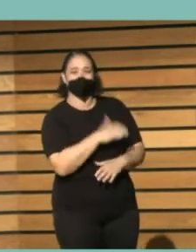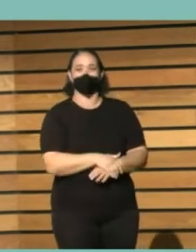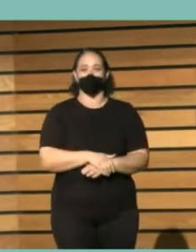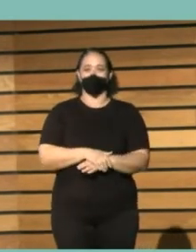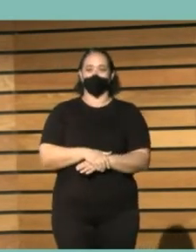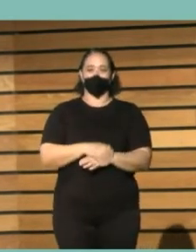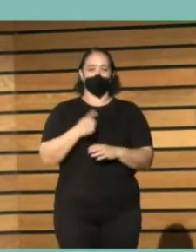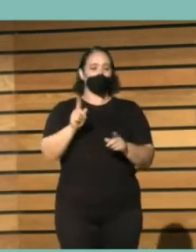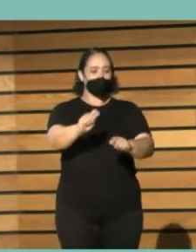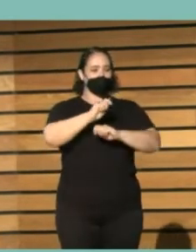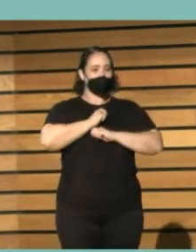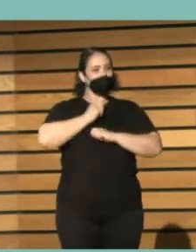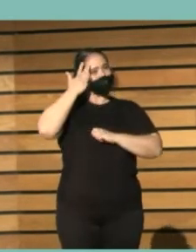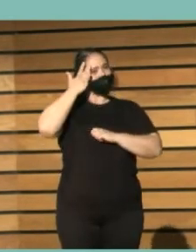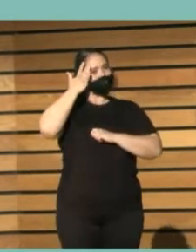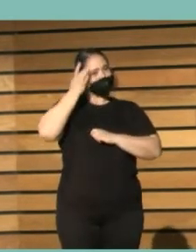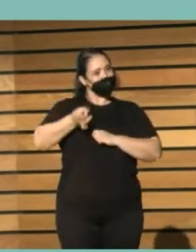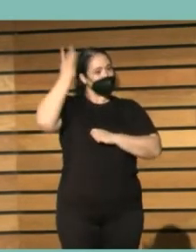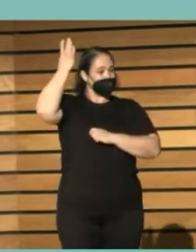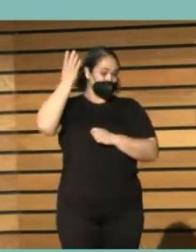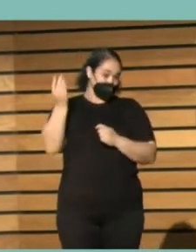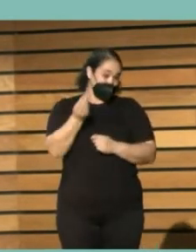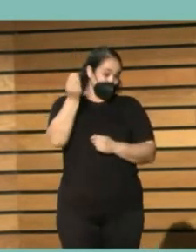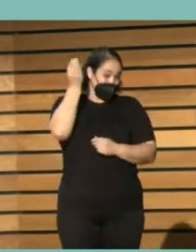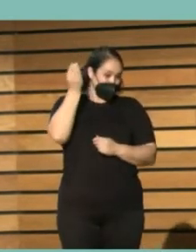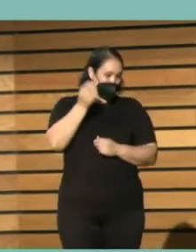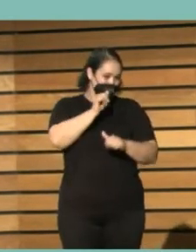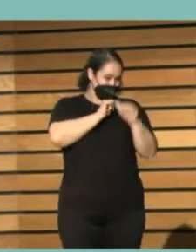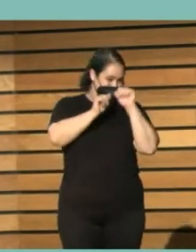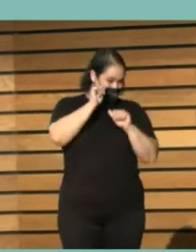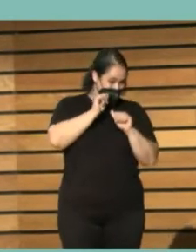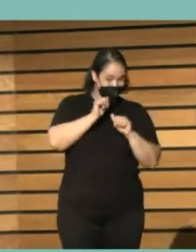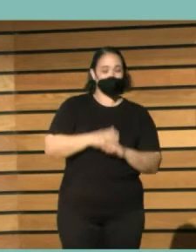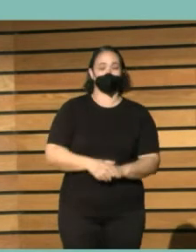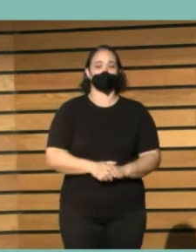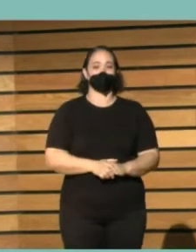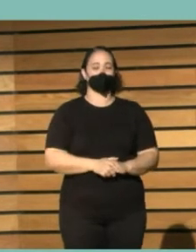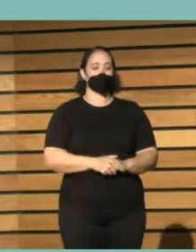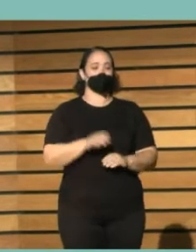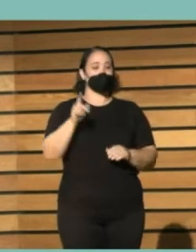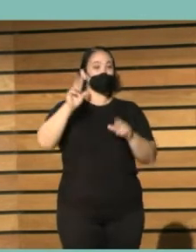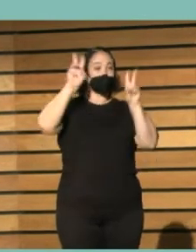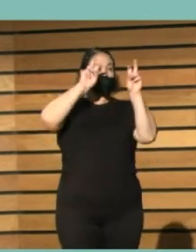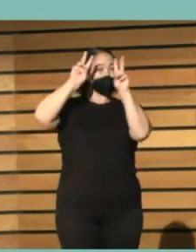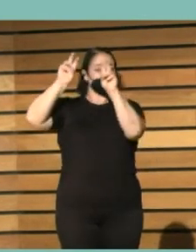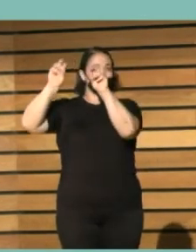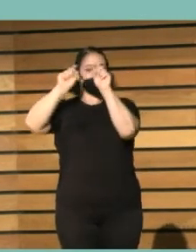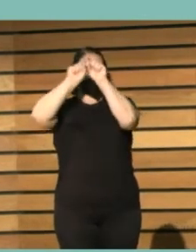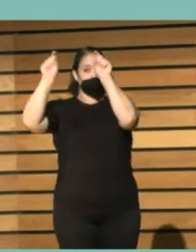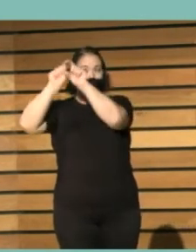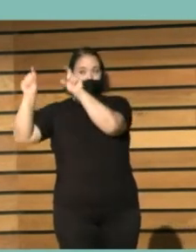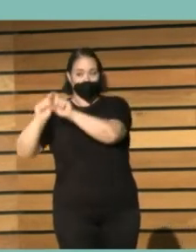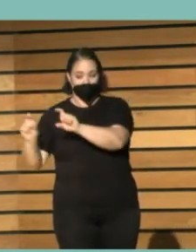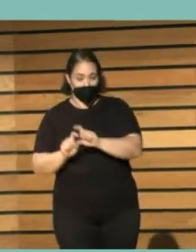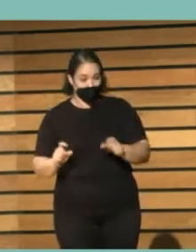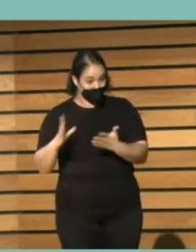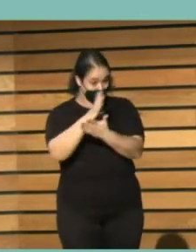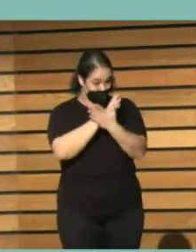para inspirar para inspirar no yo he visto todos estos temas y